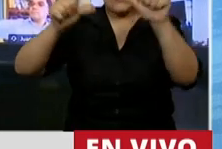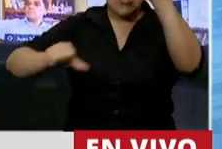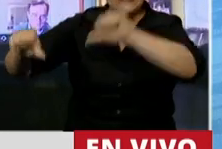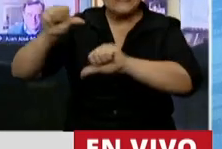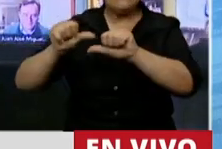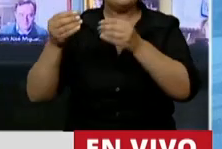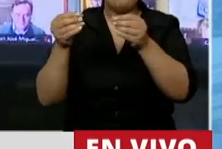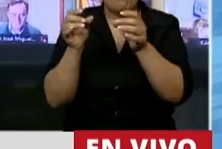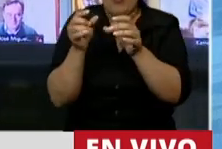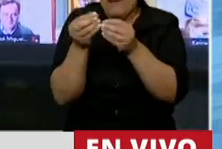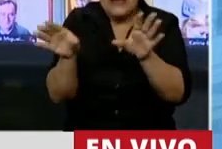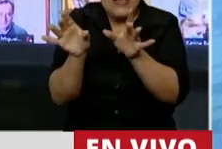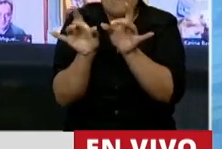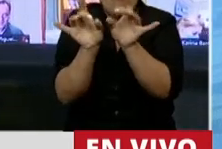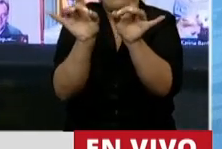contaminación.